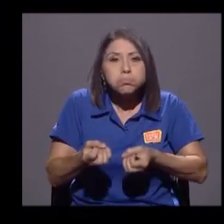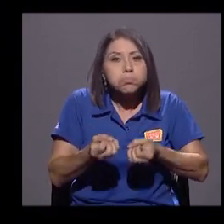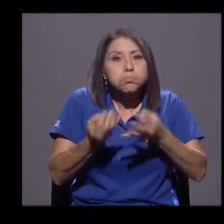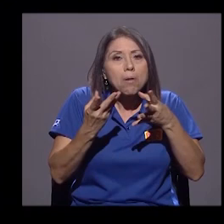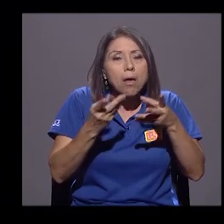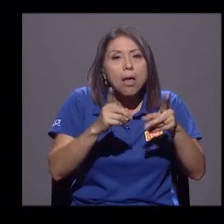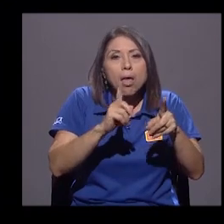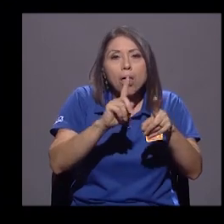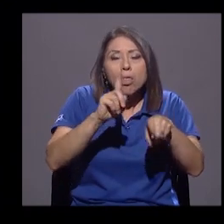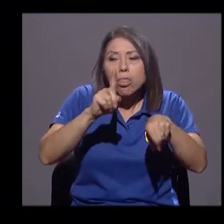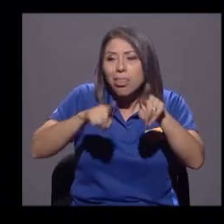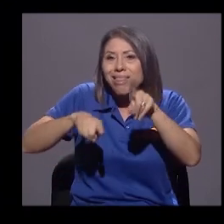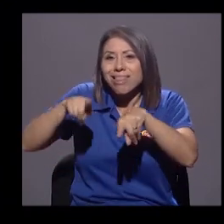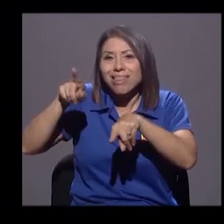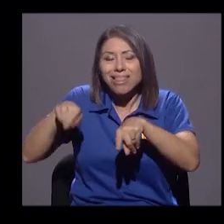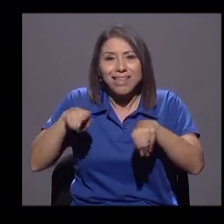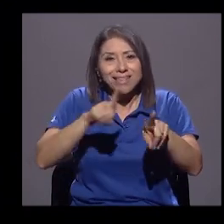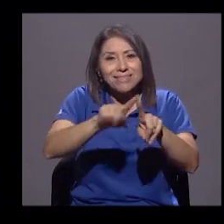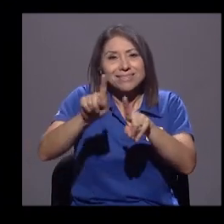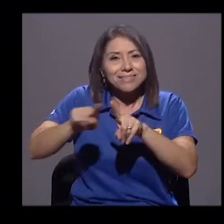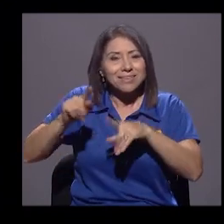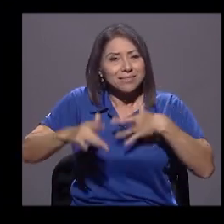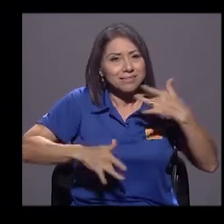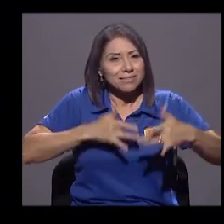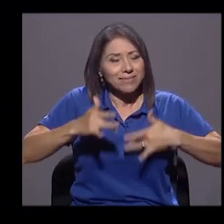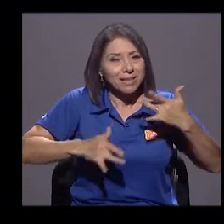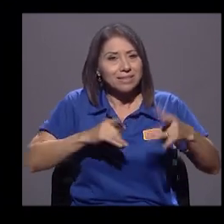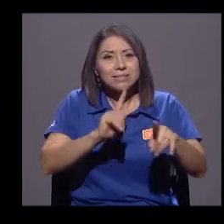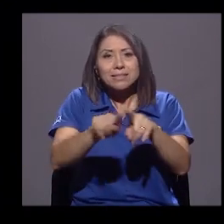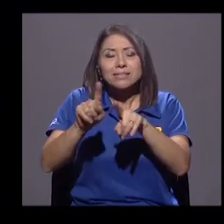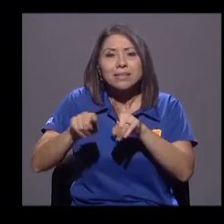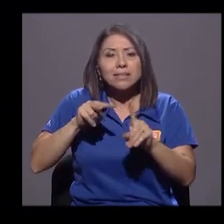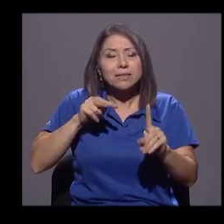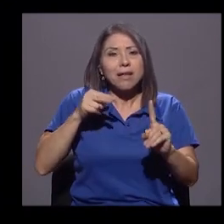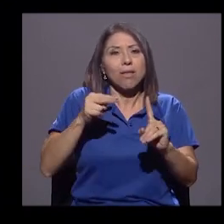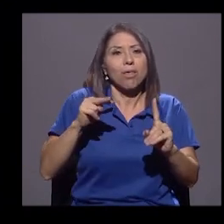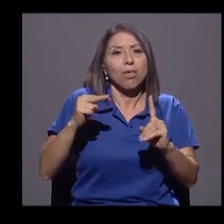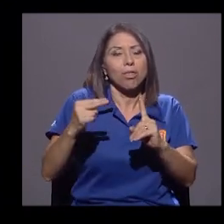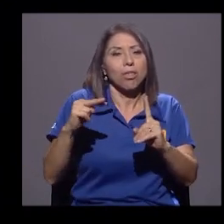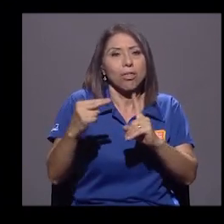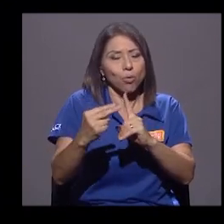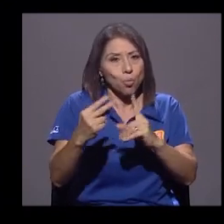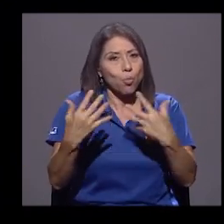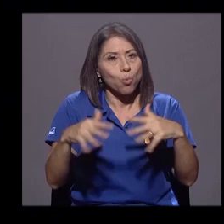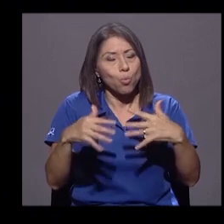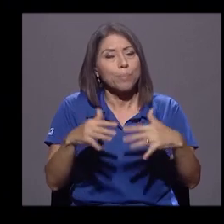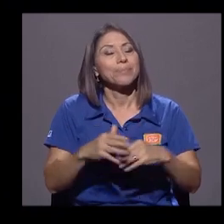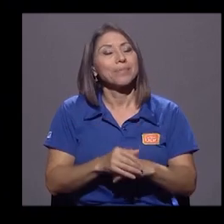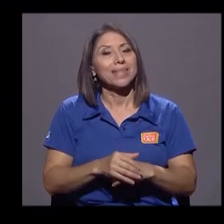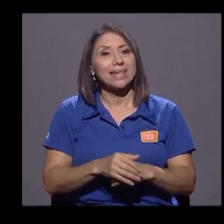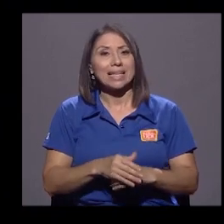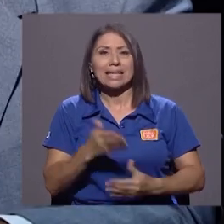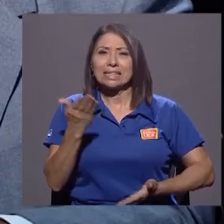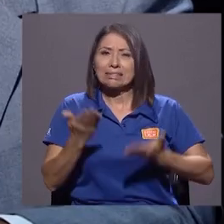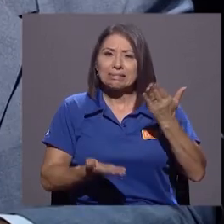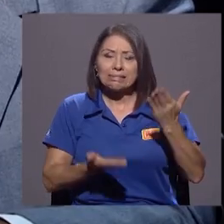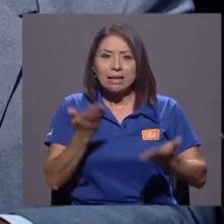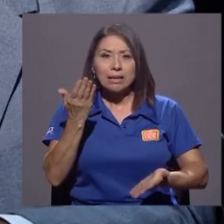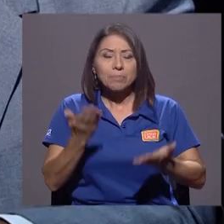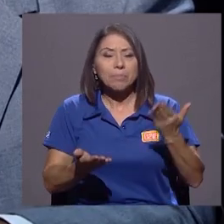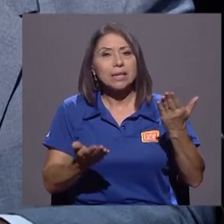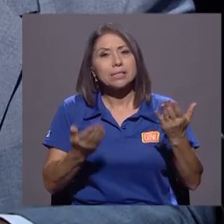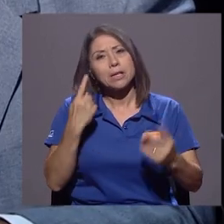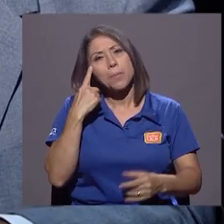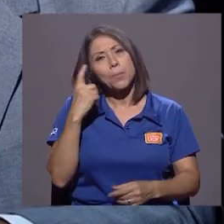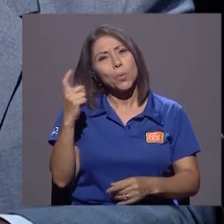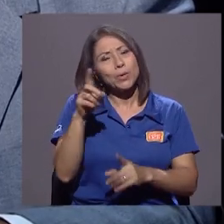sensibilidades y distintas formas de ver el mundo. Y que tal vez por la ficción de las redes